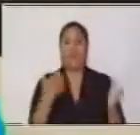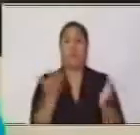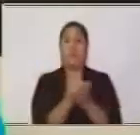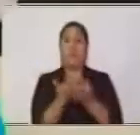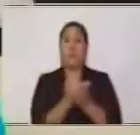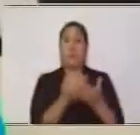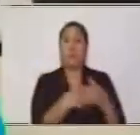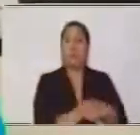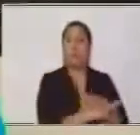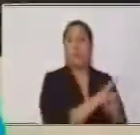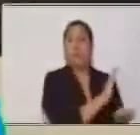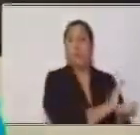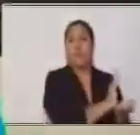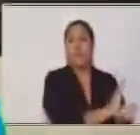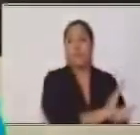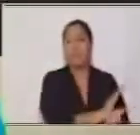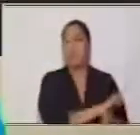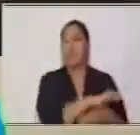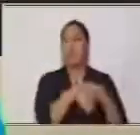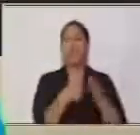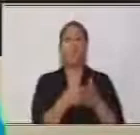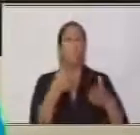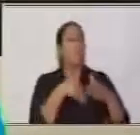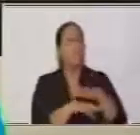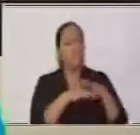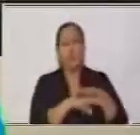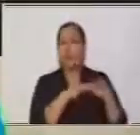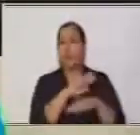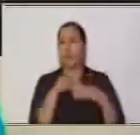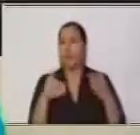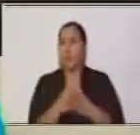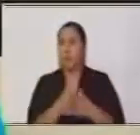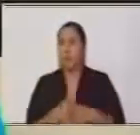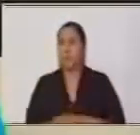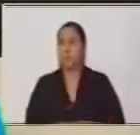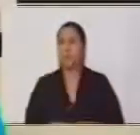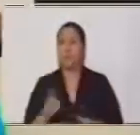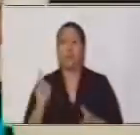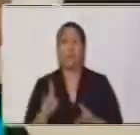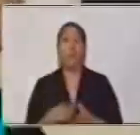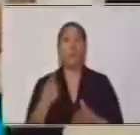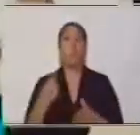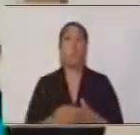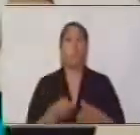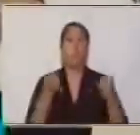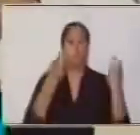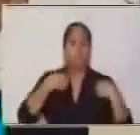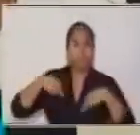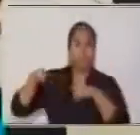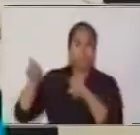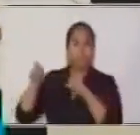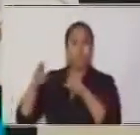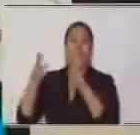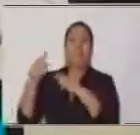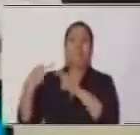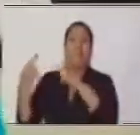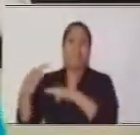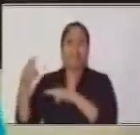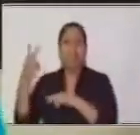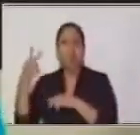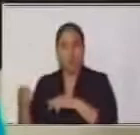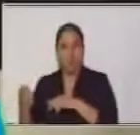conocimiento, vamos a guardar todas nuestras actividades. Cuando estemos en la escuela, cuando regresemos nuevamente a